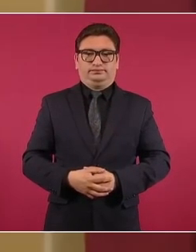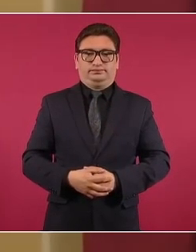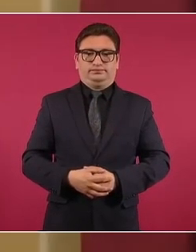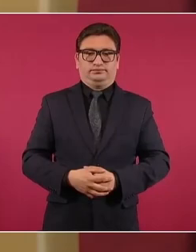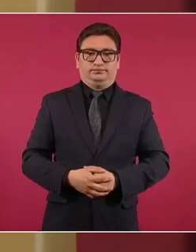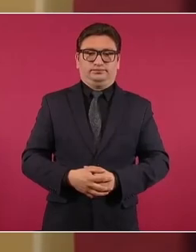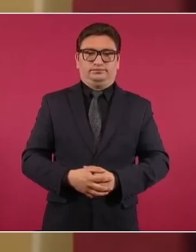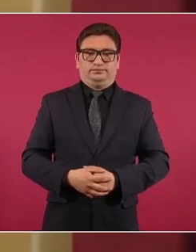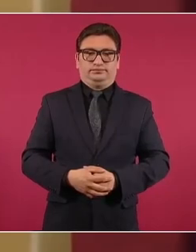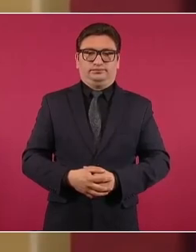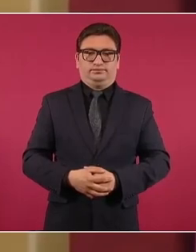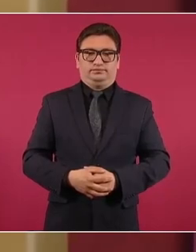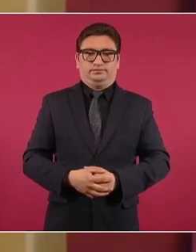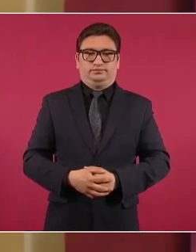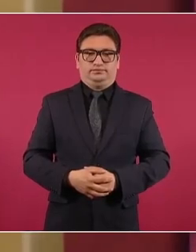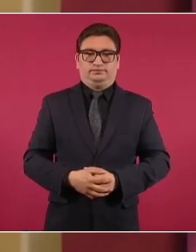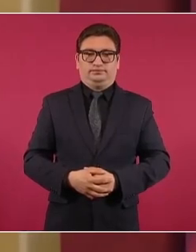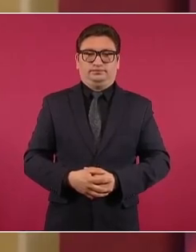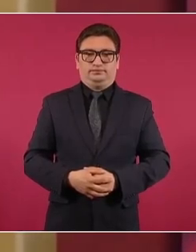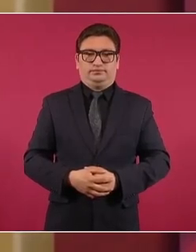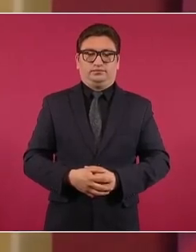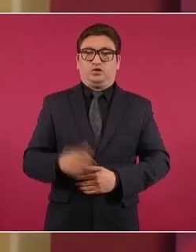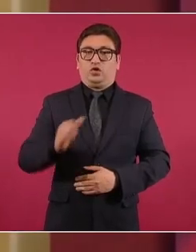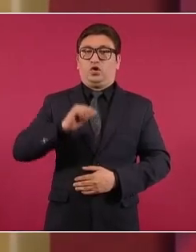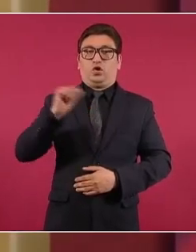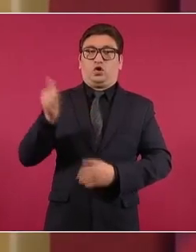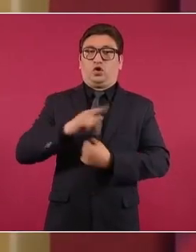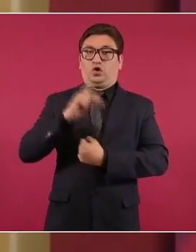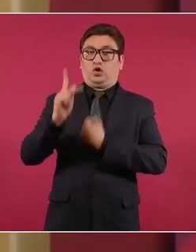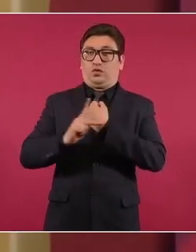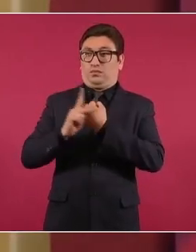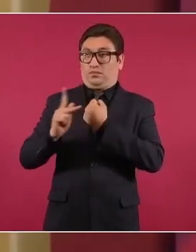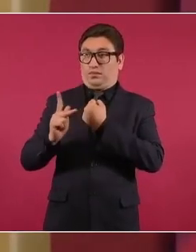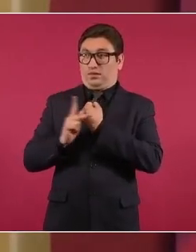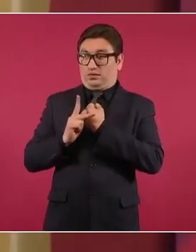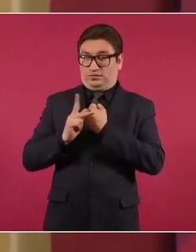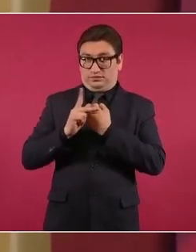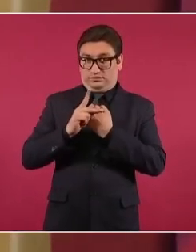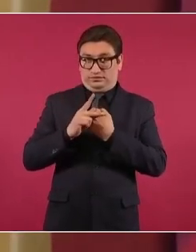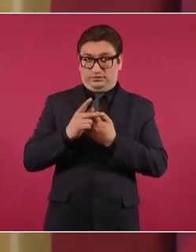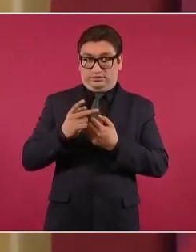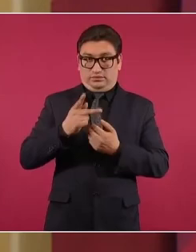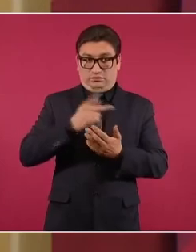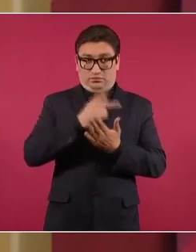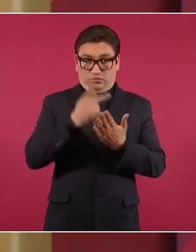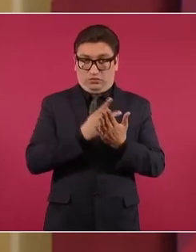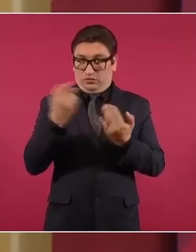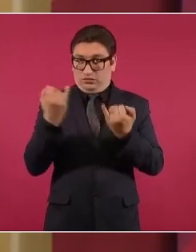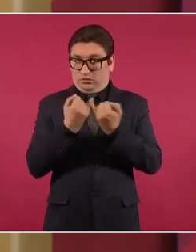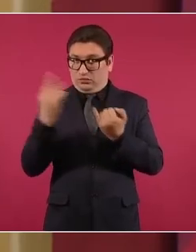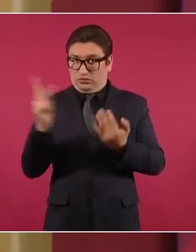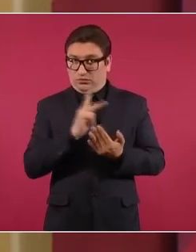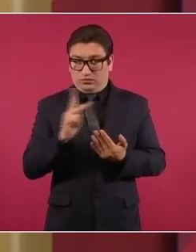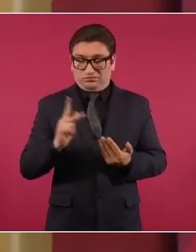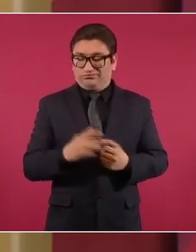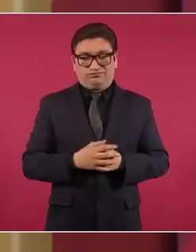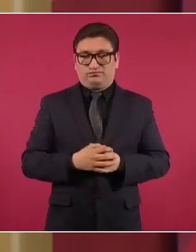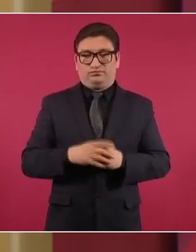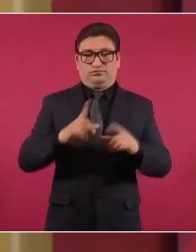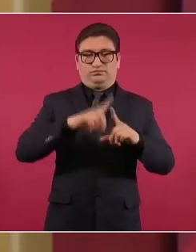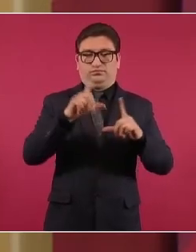No hay en ningún país del mundo un programa de reforestación